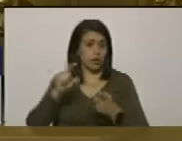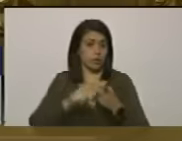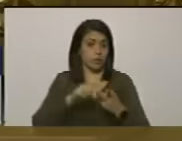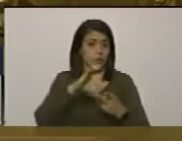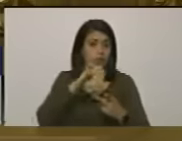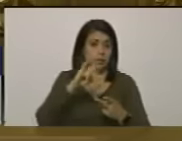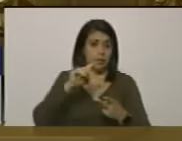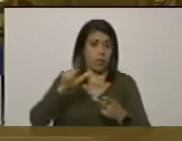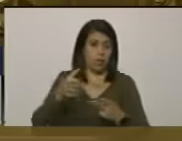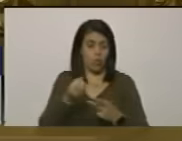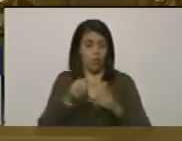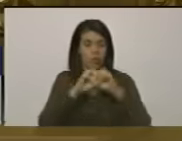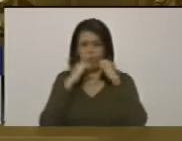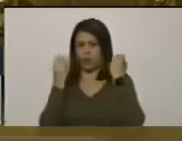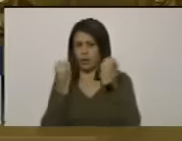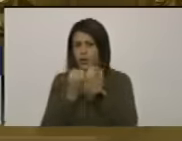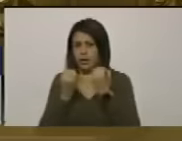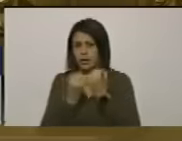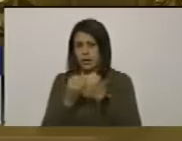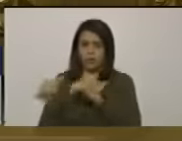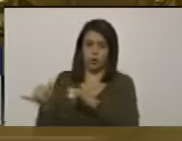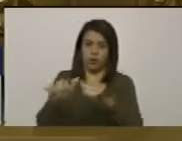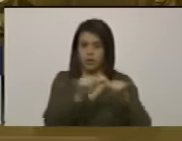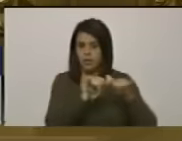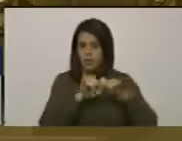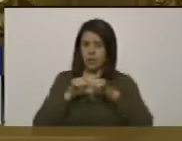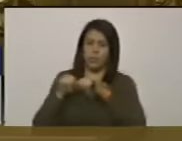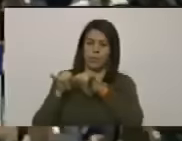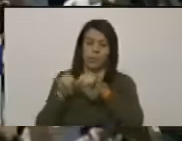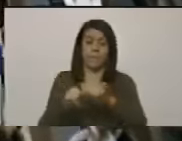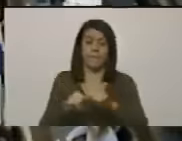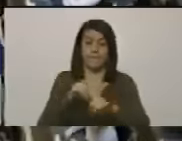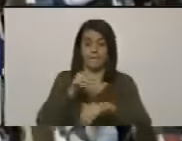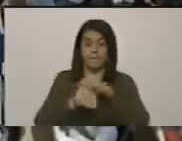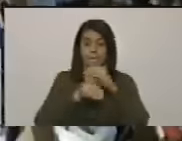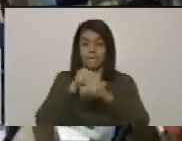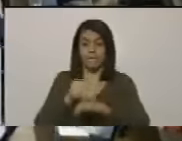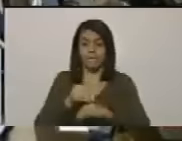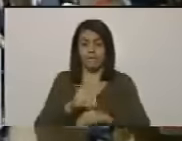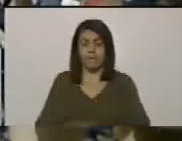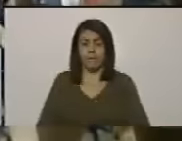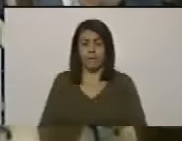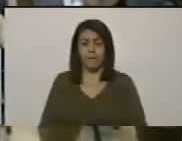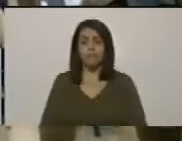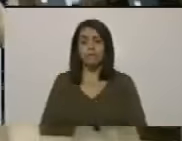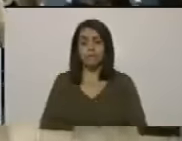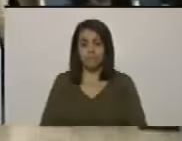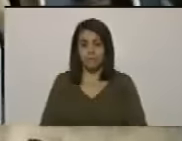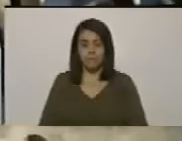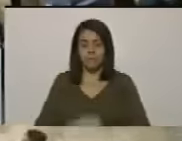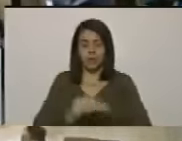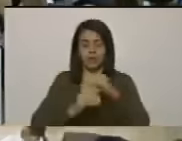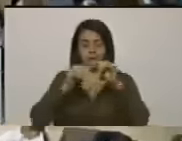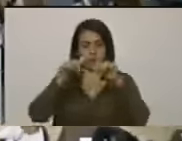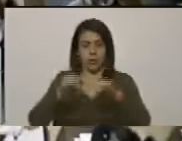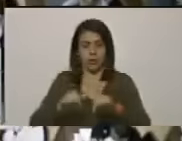los organismos paralelos que se han constituido acá